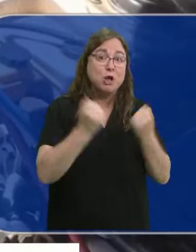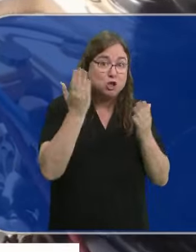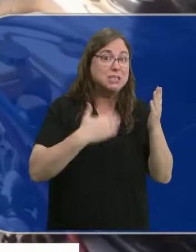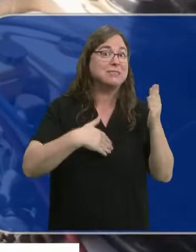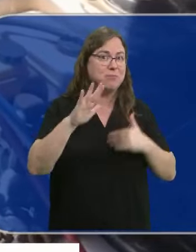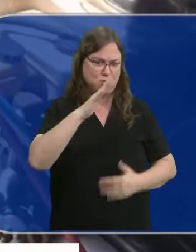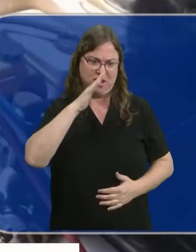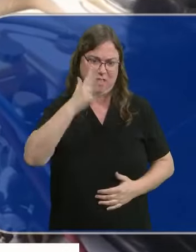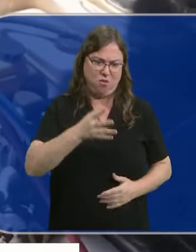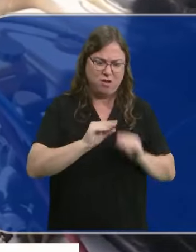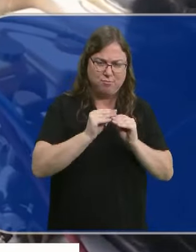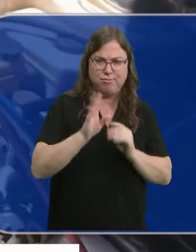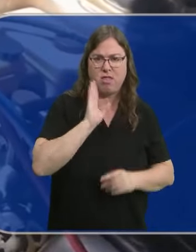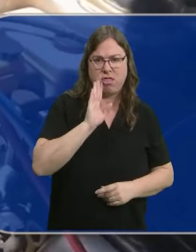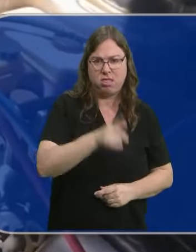en 5 años.